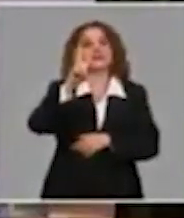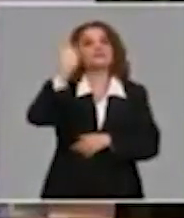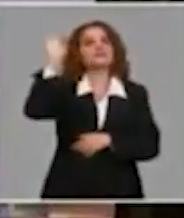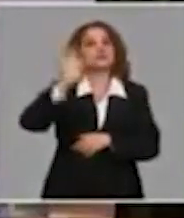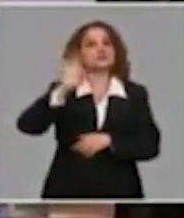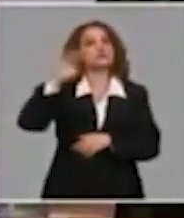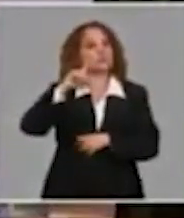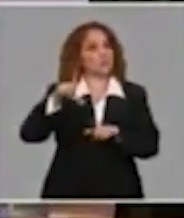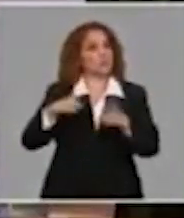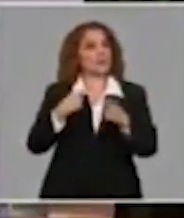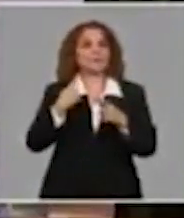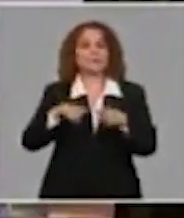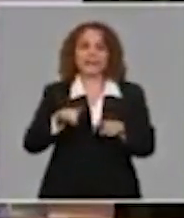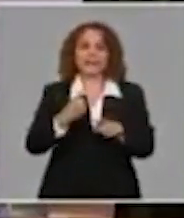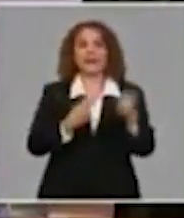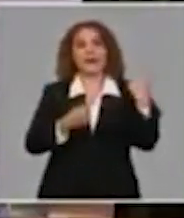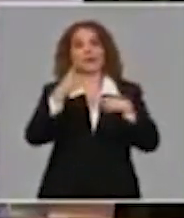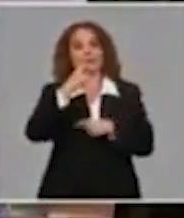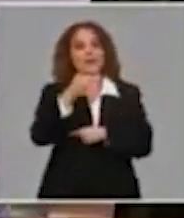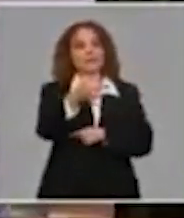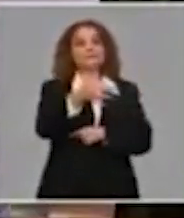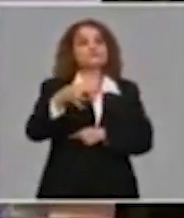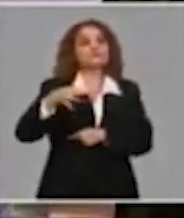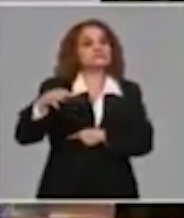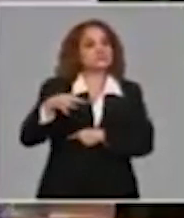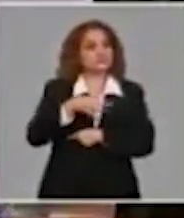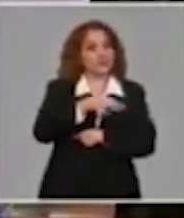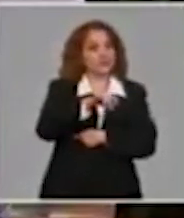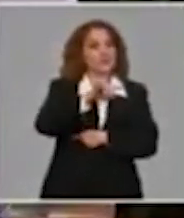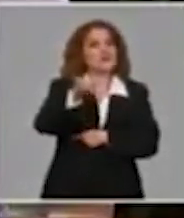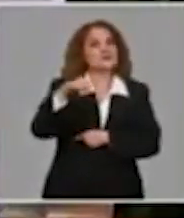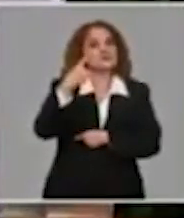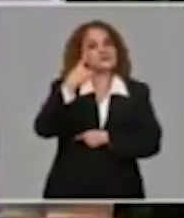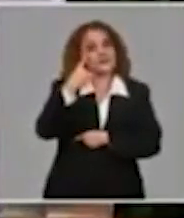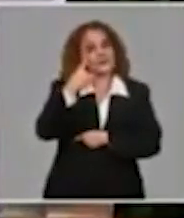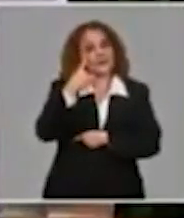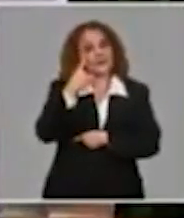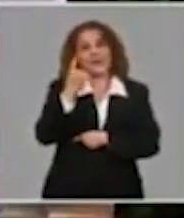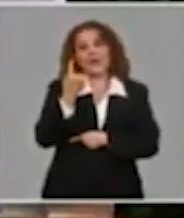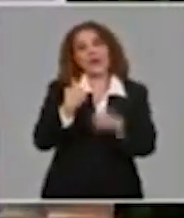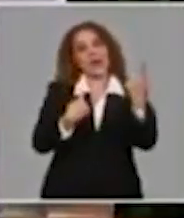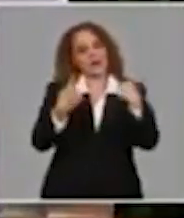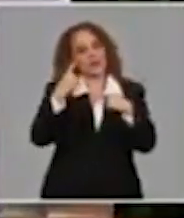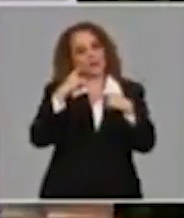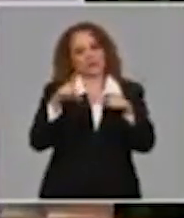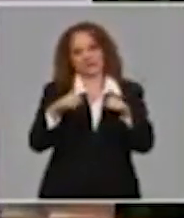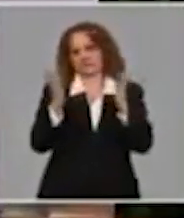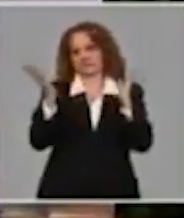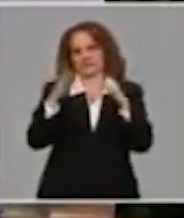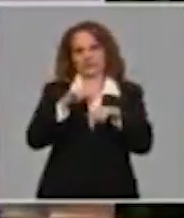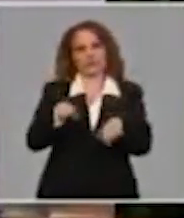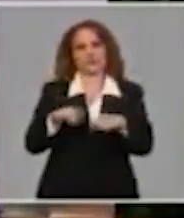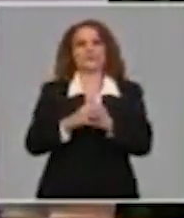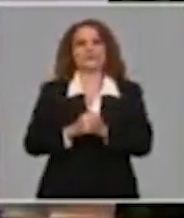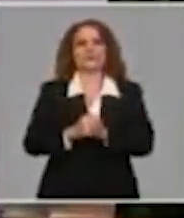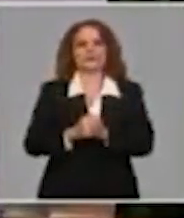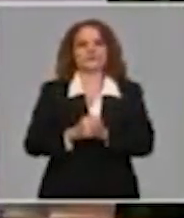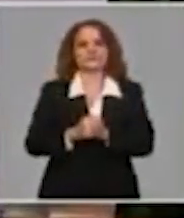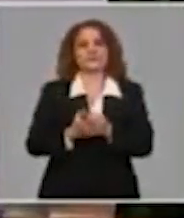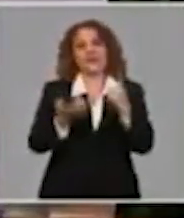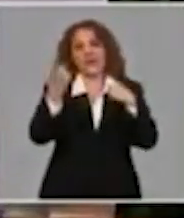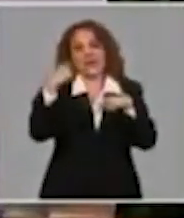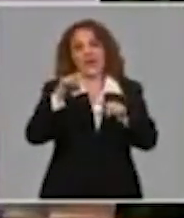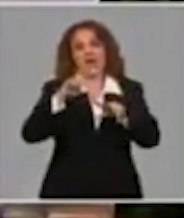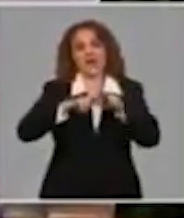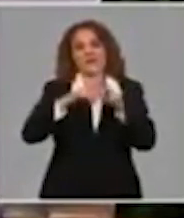miramos los municipios de La Habana por dentro hay indicadores de este tipo que no los cumplen. Es decir, como provincia los cumple, pero hay indicadores que los tiene